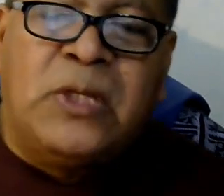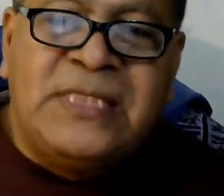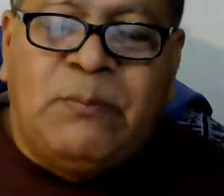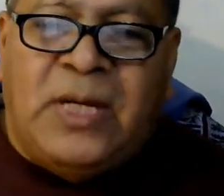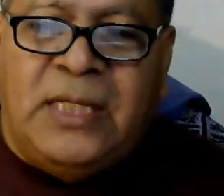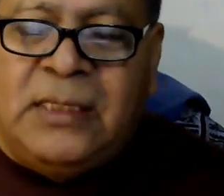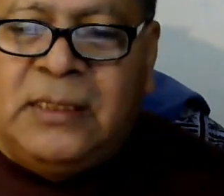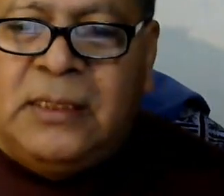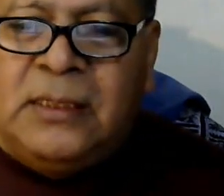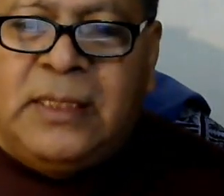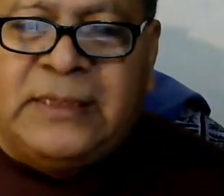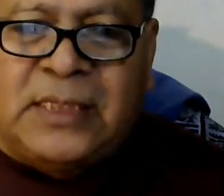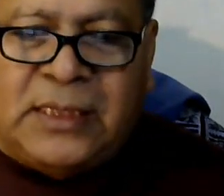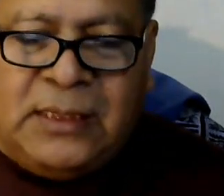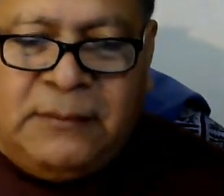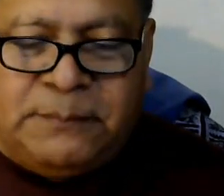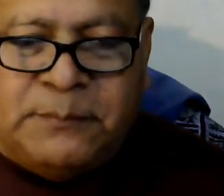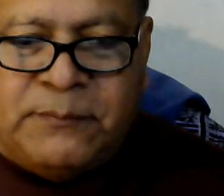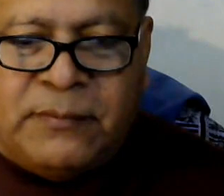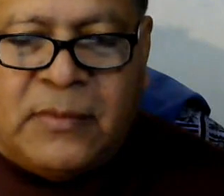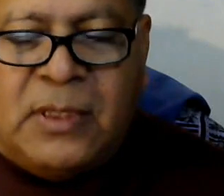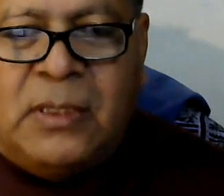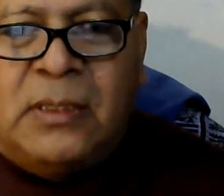municipal estatal